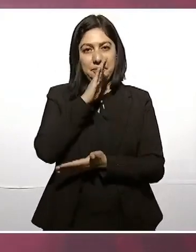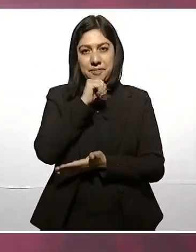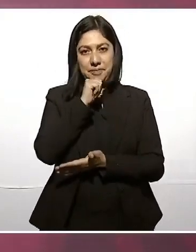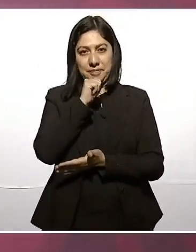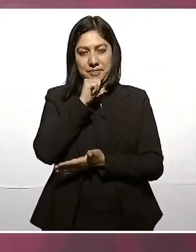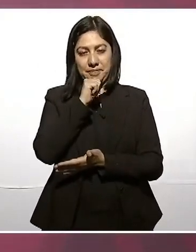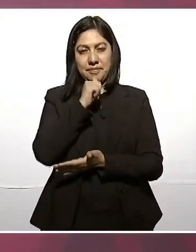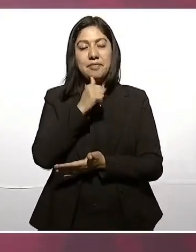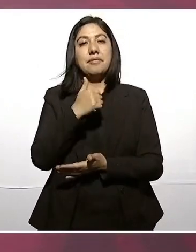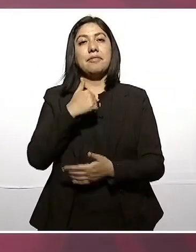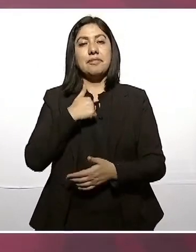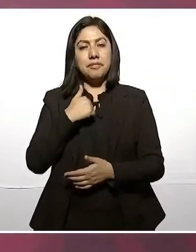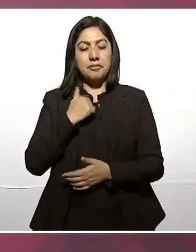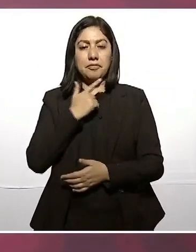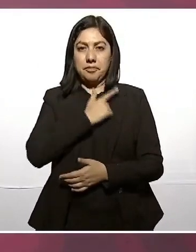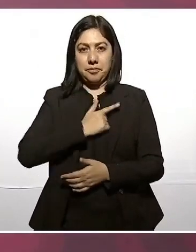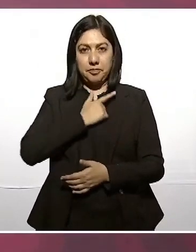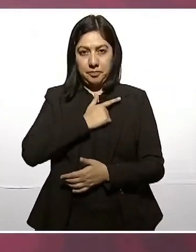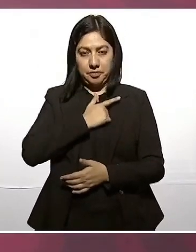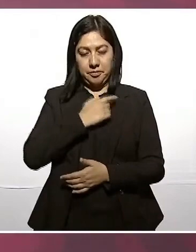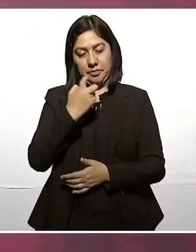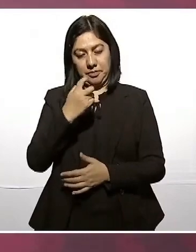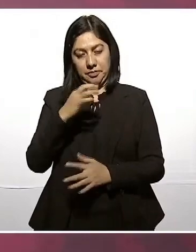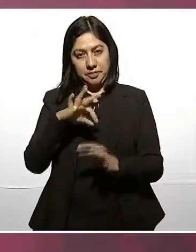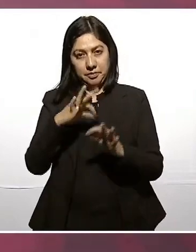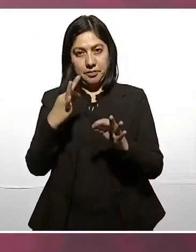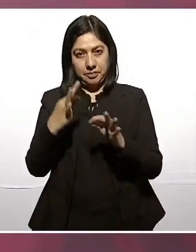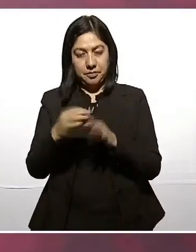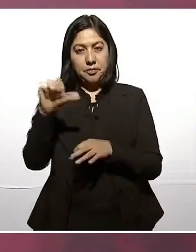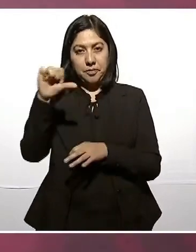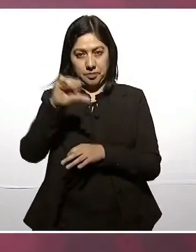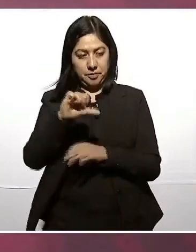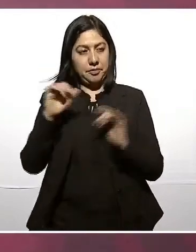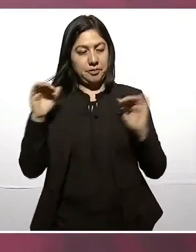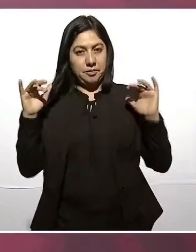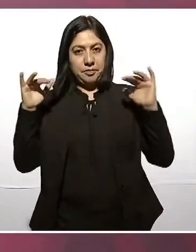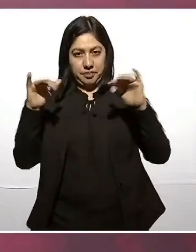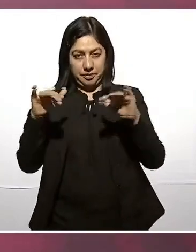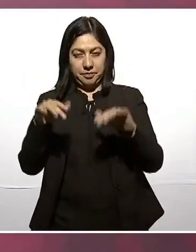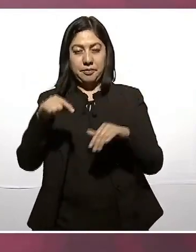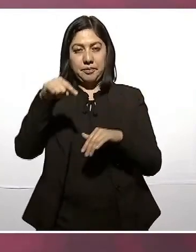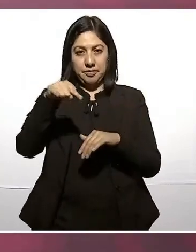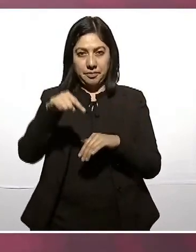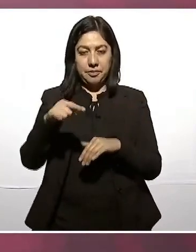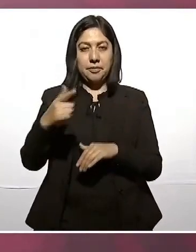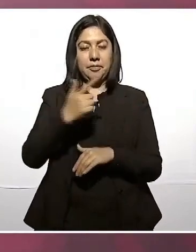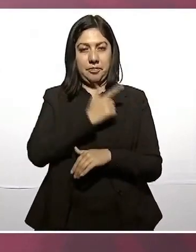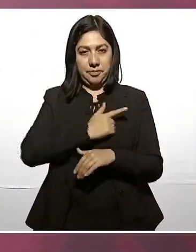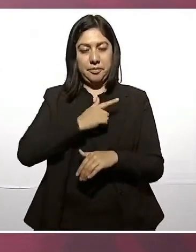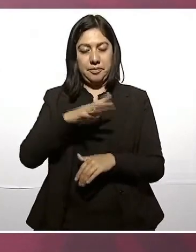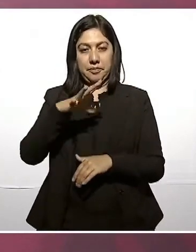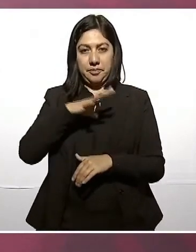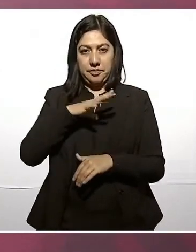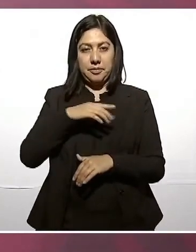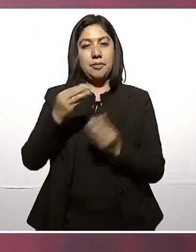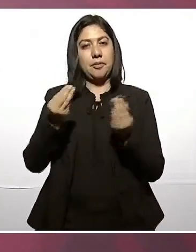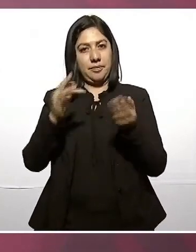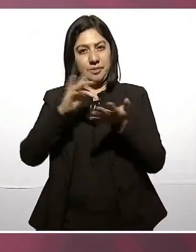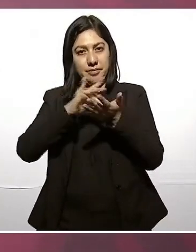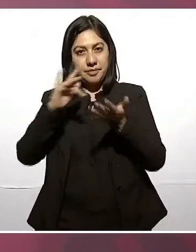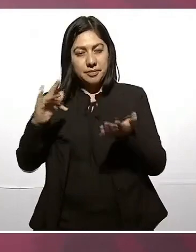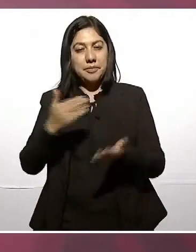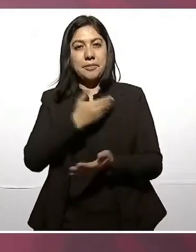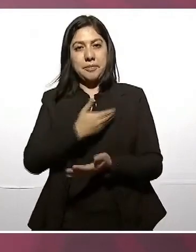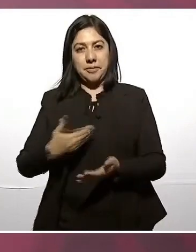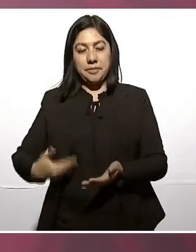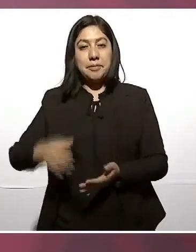gusto, con esto termino, estar aquí con ustedes. Le agradecemos mucho a Cuitláhuac, porque sin él